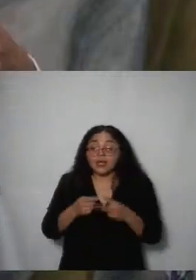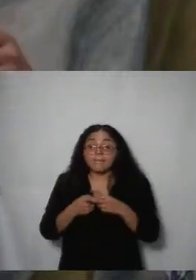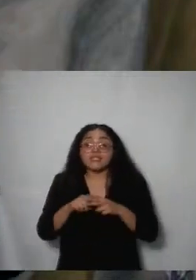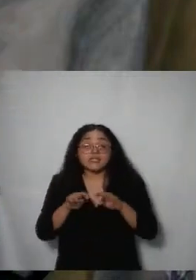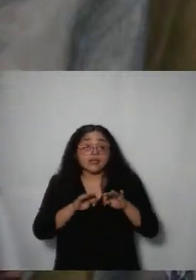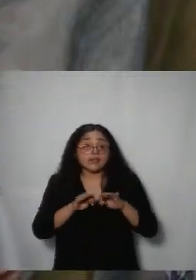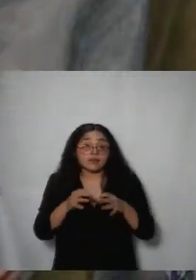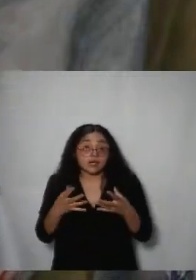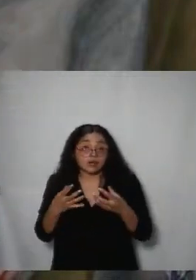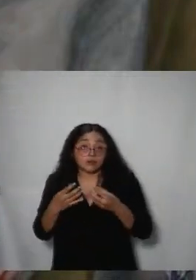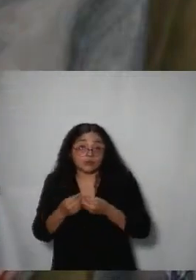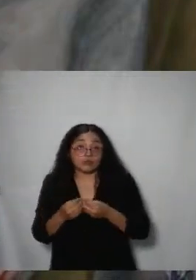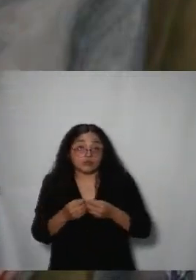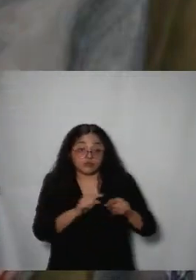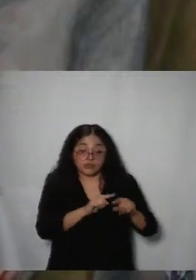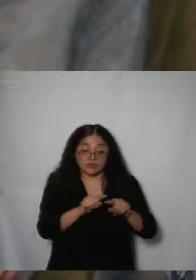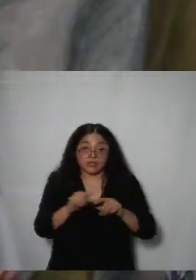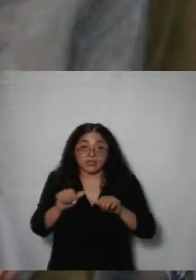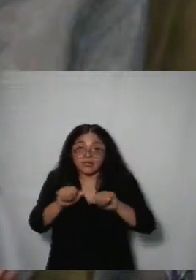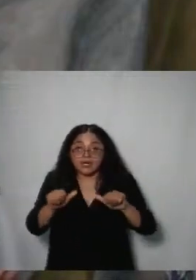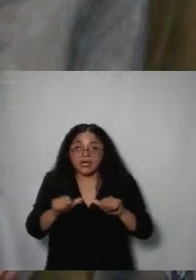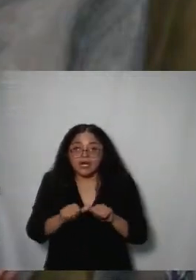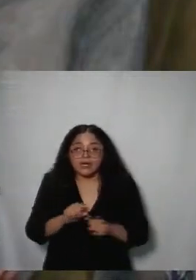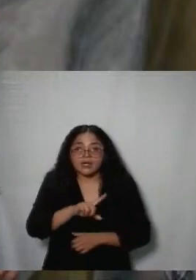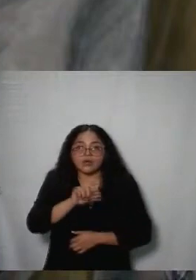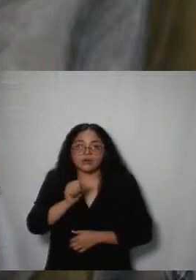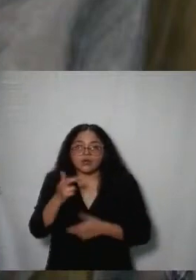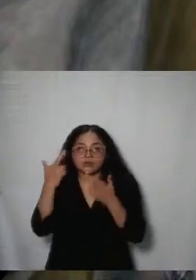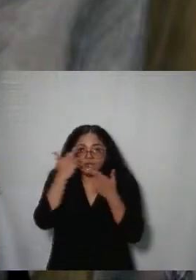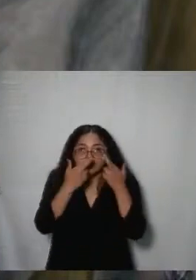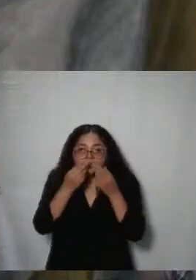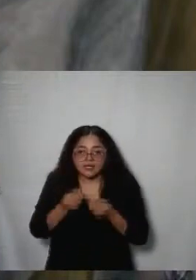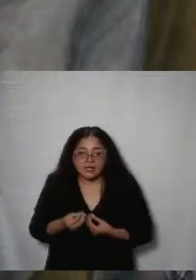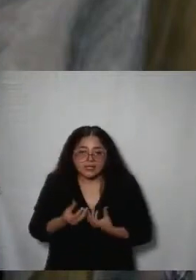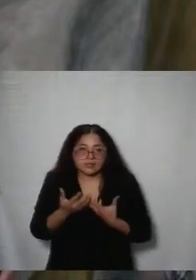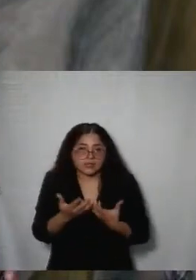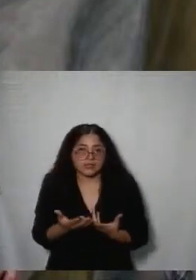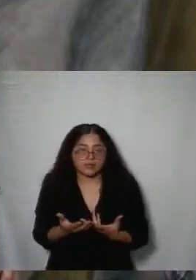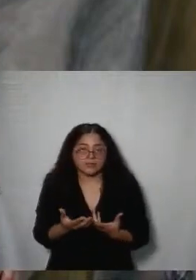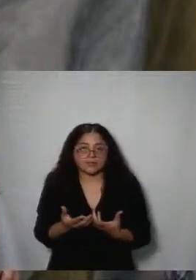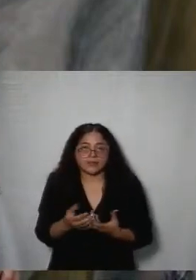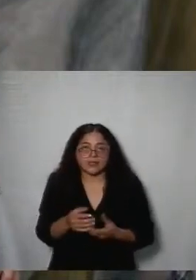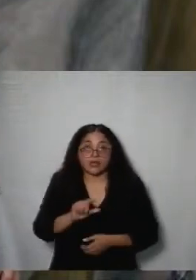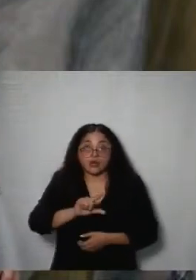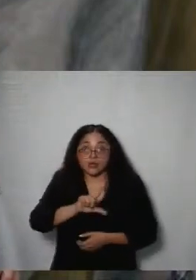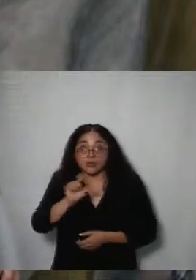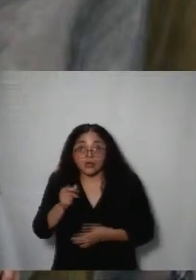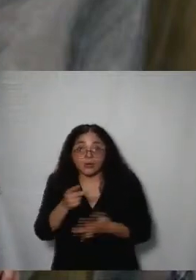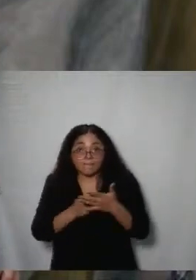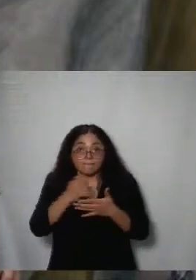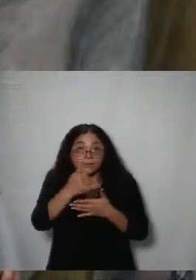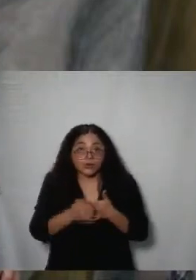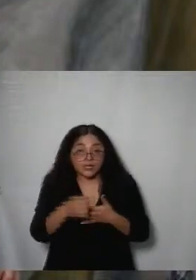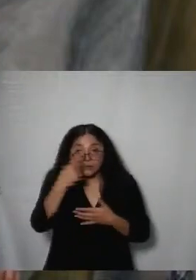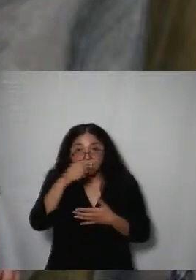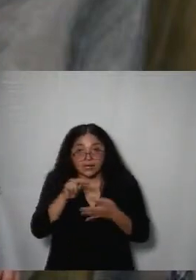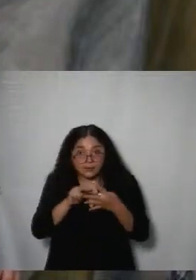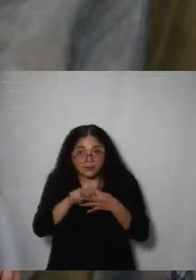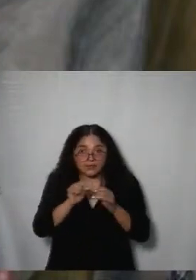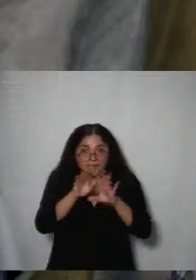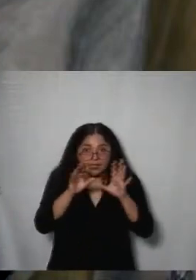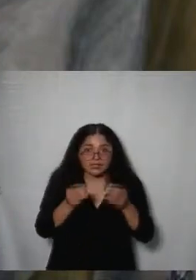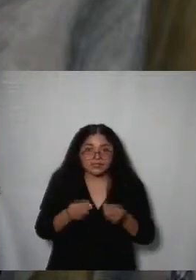trabajar de manera conjunta se mandan las observaciones se circula el primer proyecto de política de transparencia